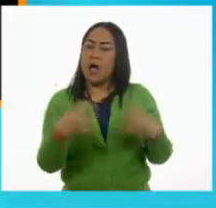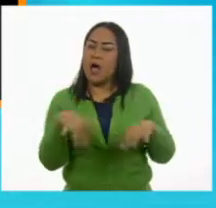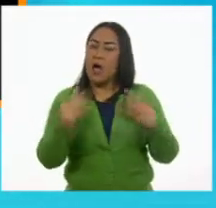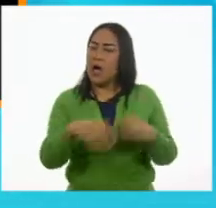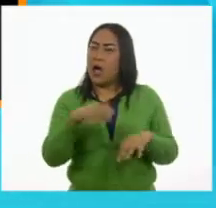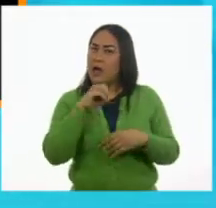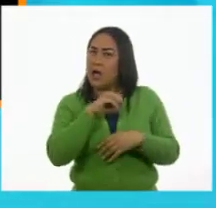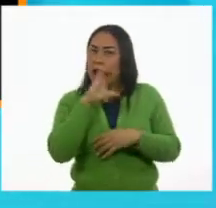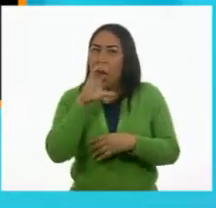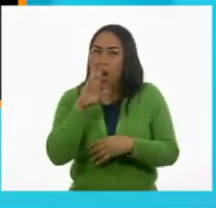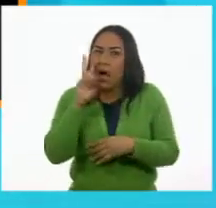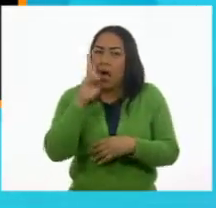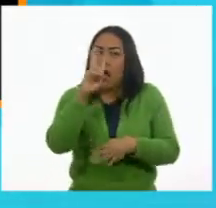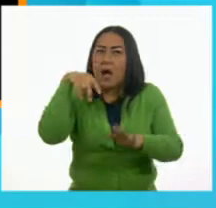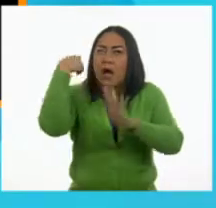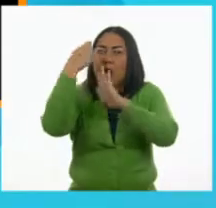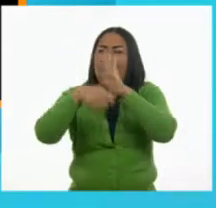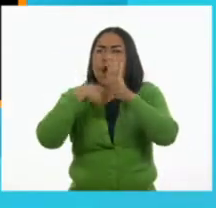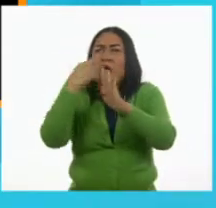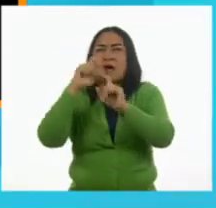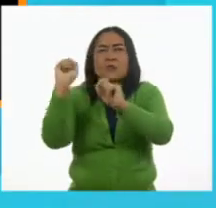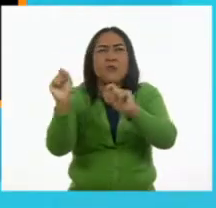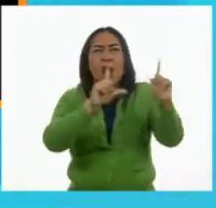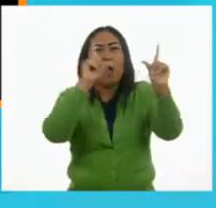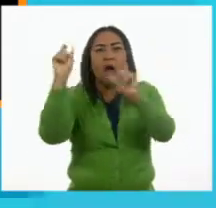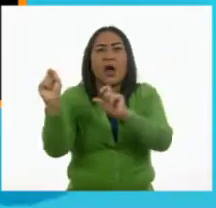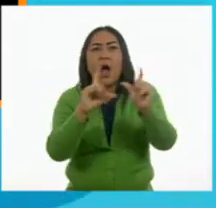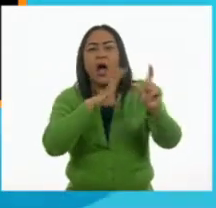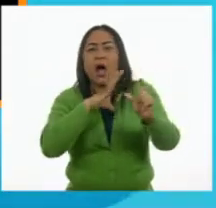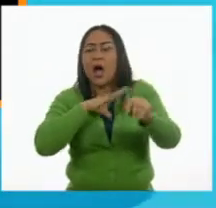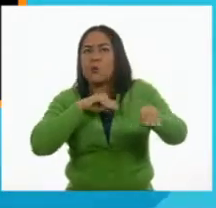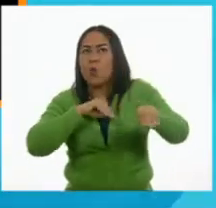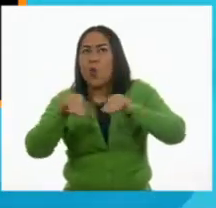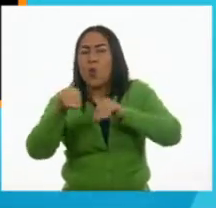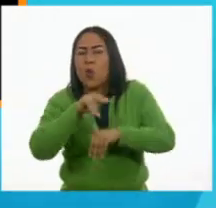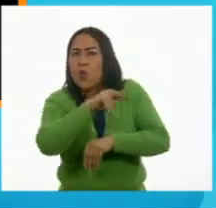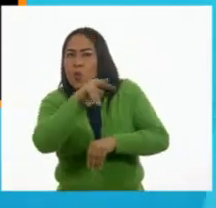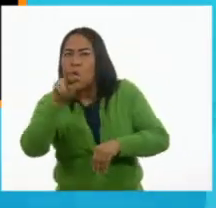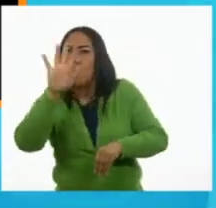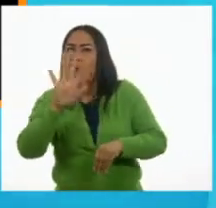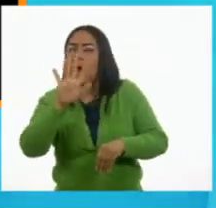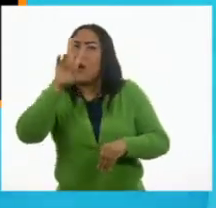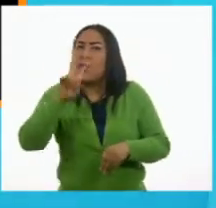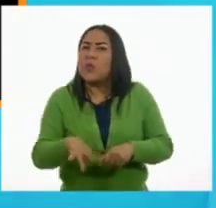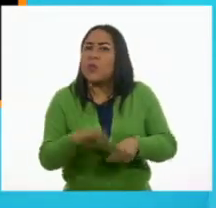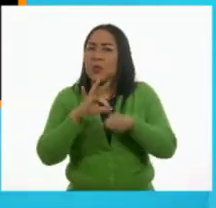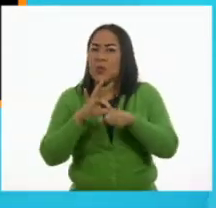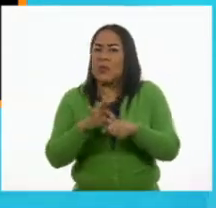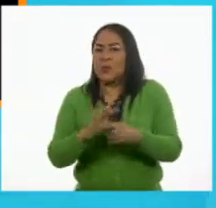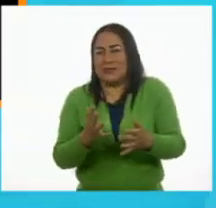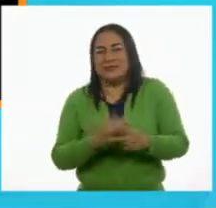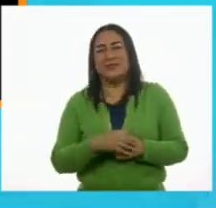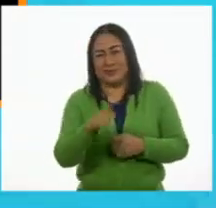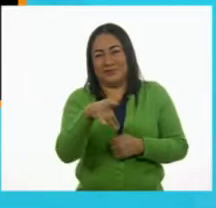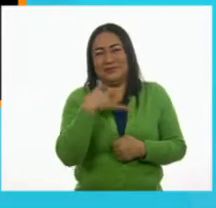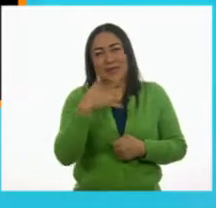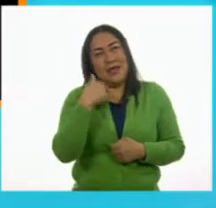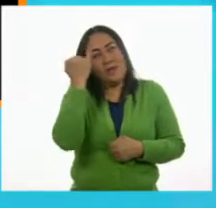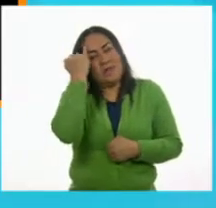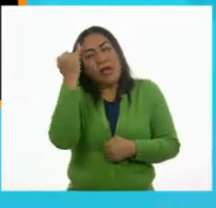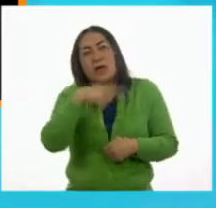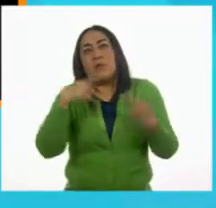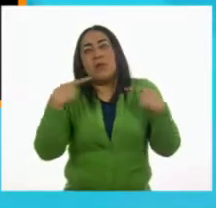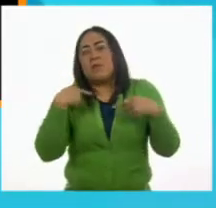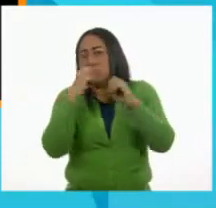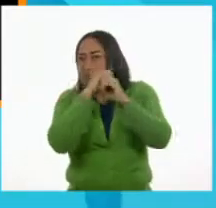ante lo que veía. Imágenes que se movían y parecían reales. ¿Se pueden imaginar el impacto?